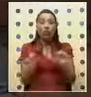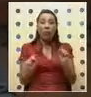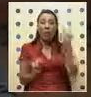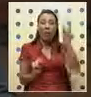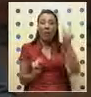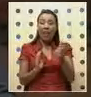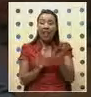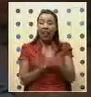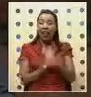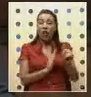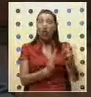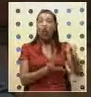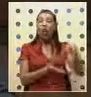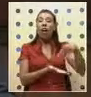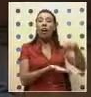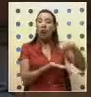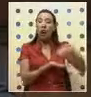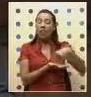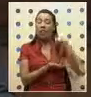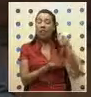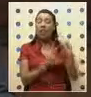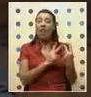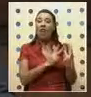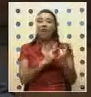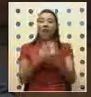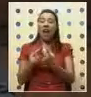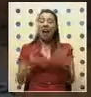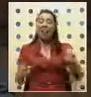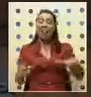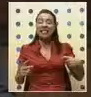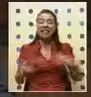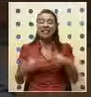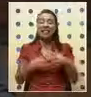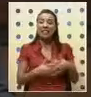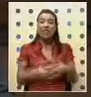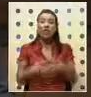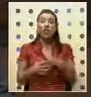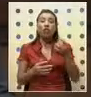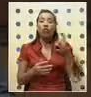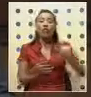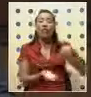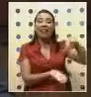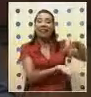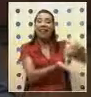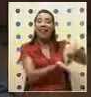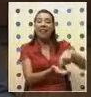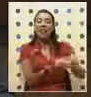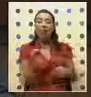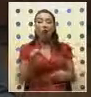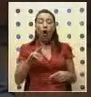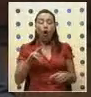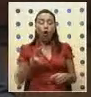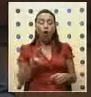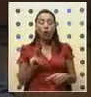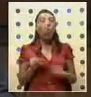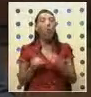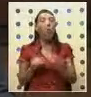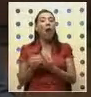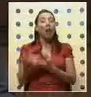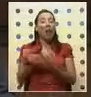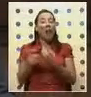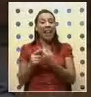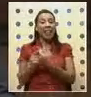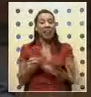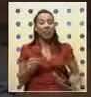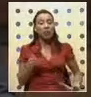líderes del Congreso Nacional Africano viajar a Estados Unidos, excepto la sede de la ONU. Pese a ello, fue recibido por el